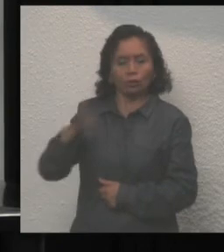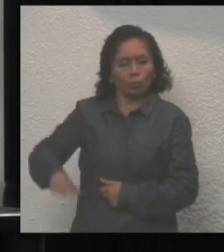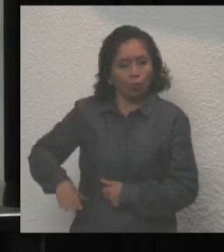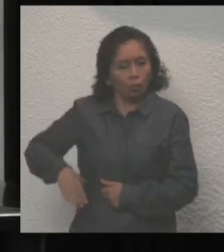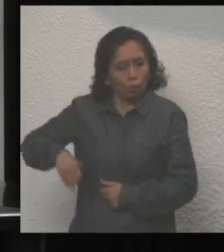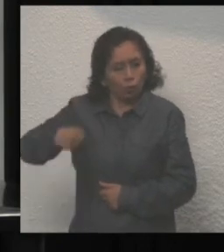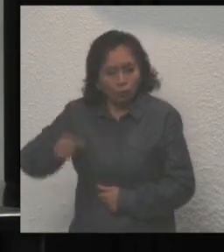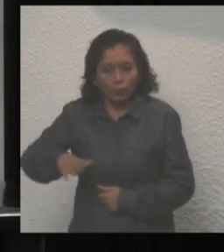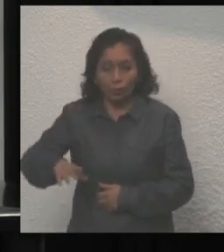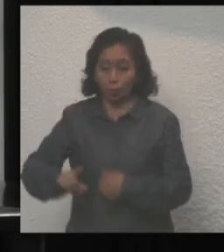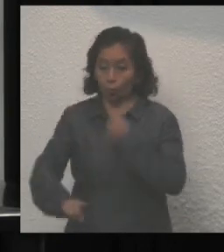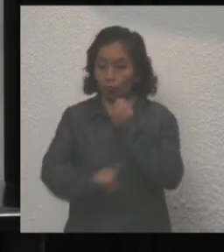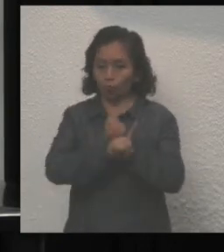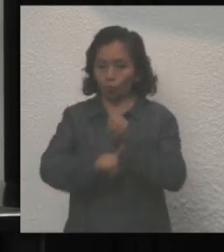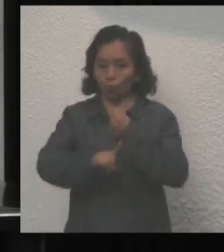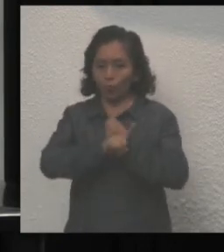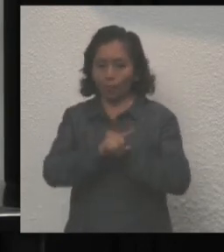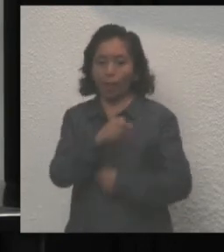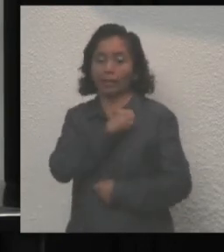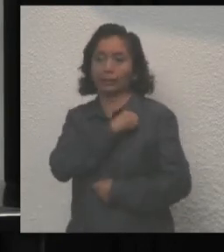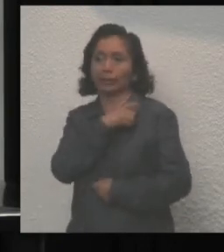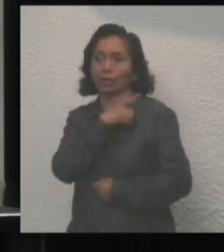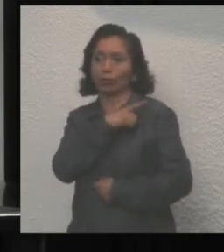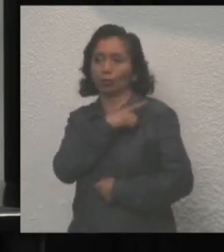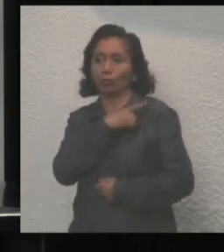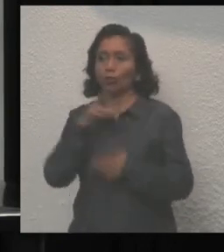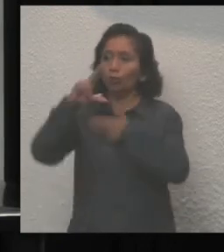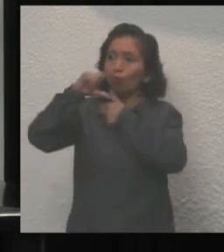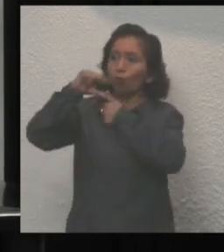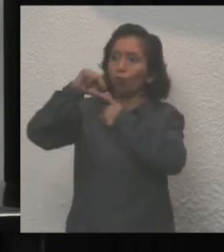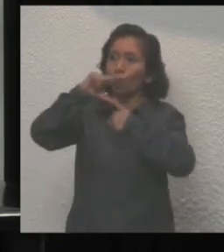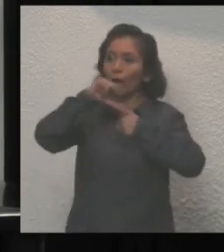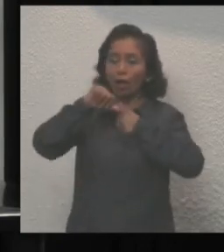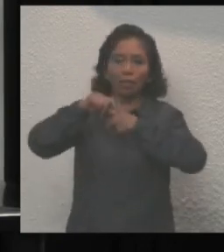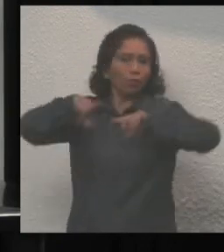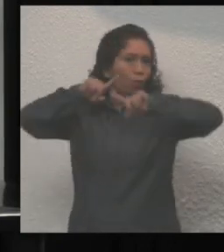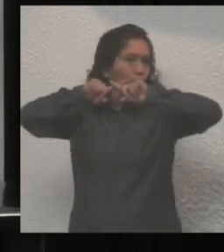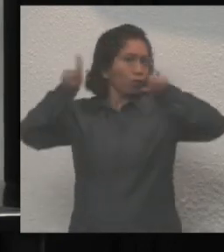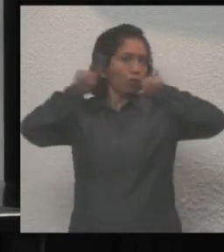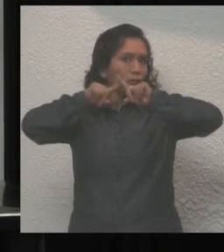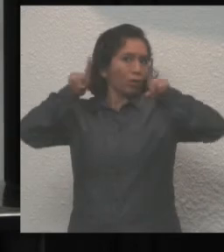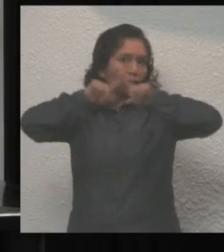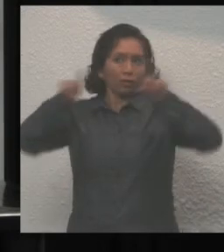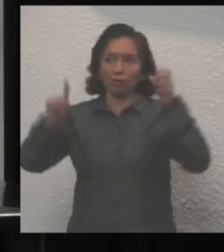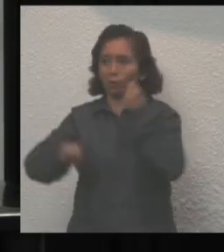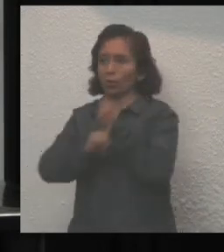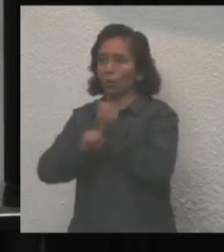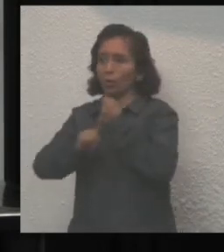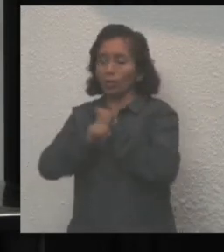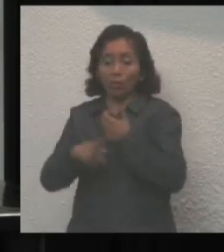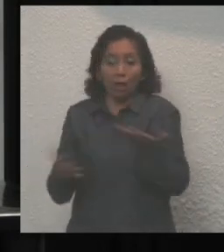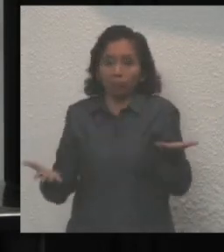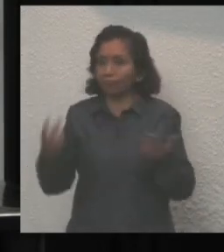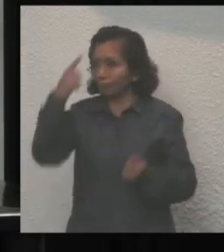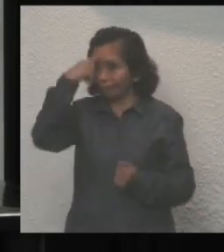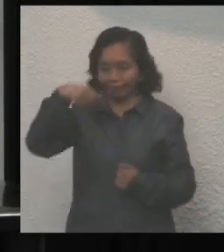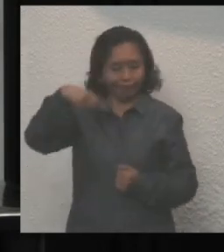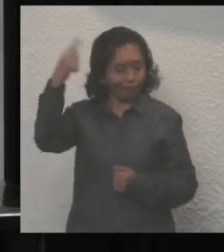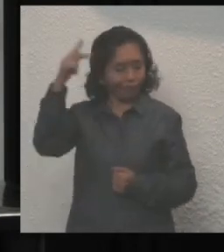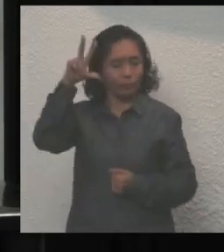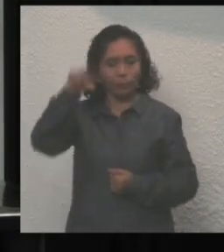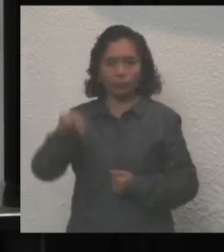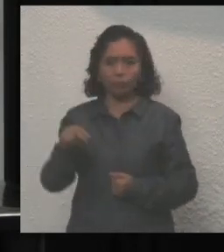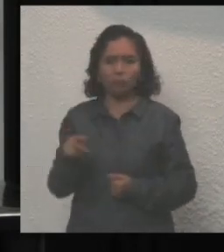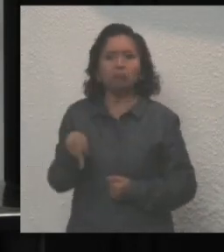pese a la adversidad de la crisis sanitaria, los huracanes o cualquiera vivida en nuestro Estado, no es fácil, pero